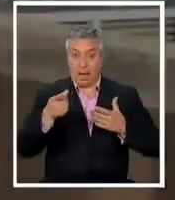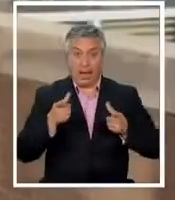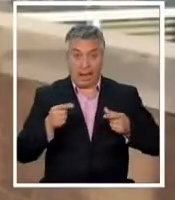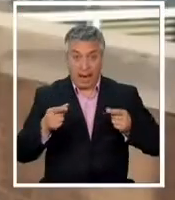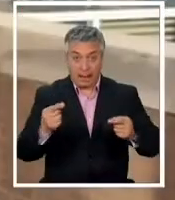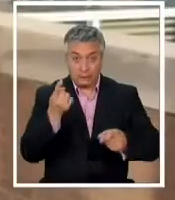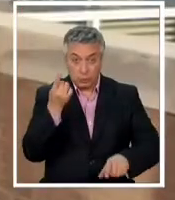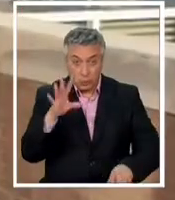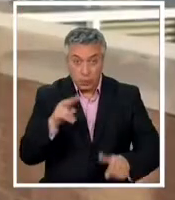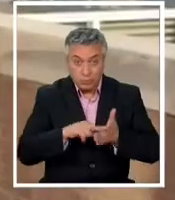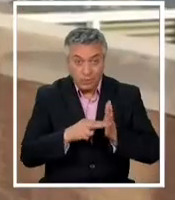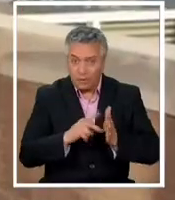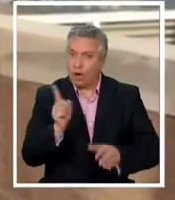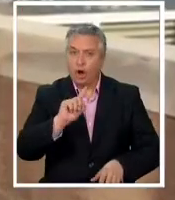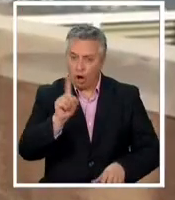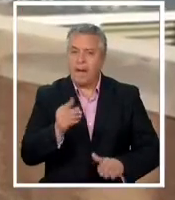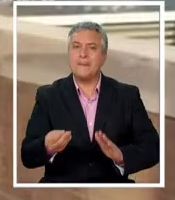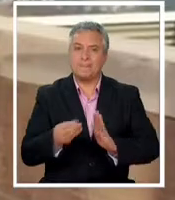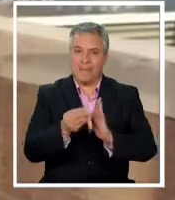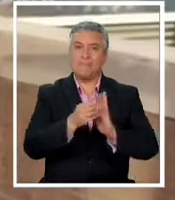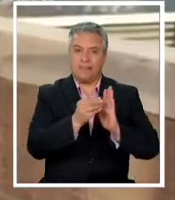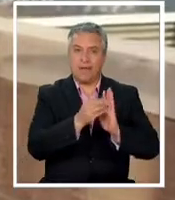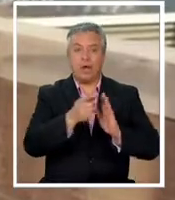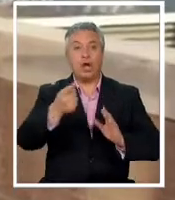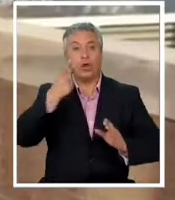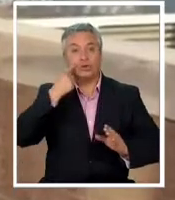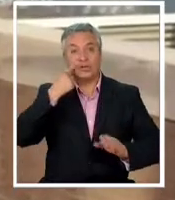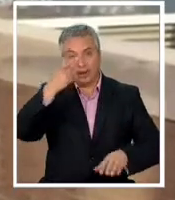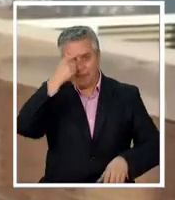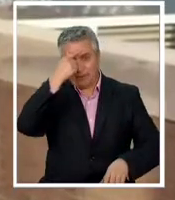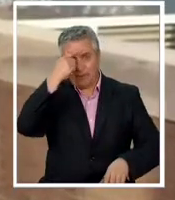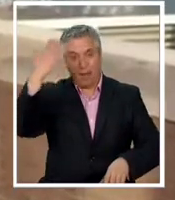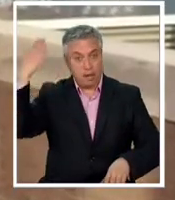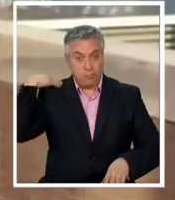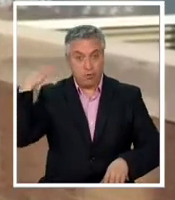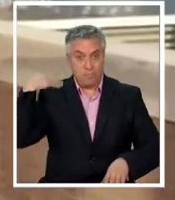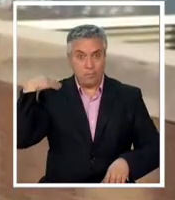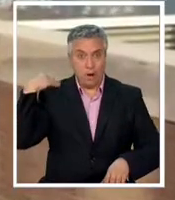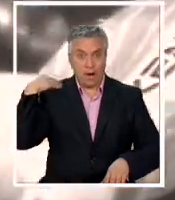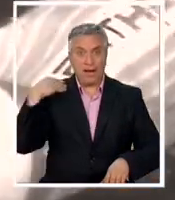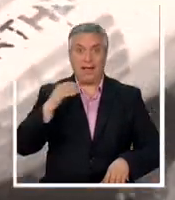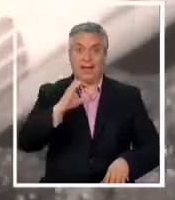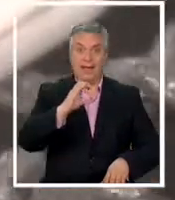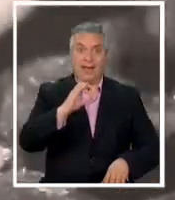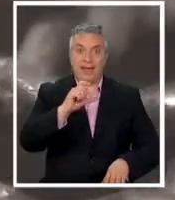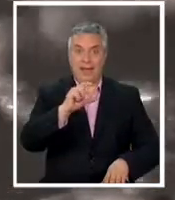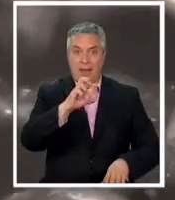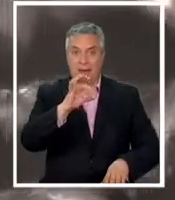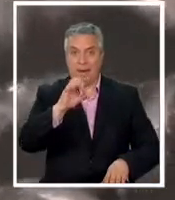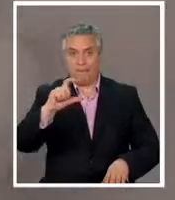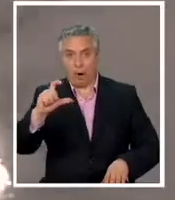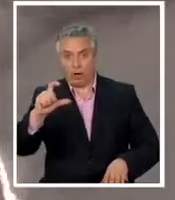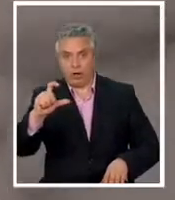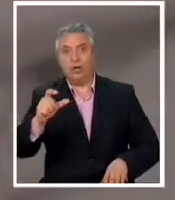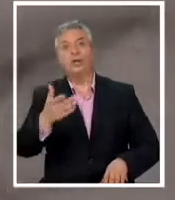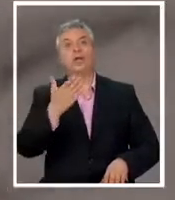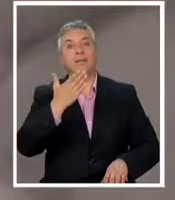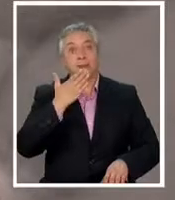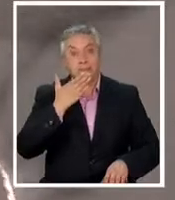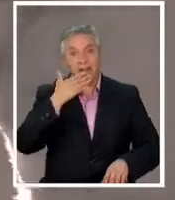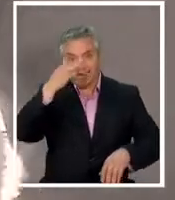lo más conocido es enfermedad pulmonar obstructiva crónica o EPOC y enfermedades